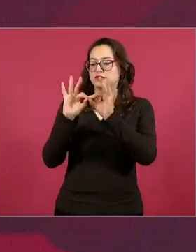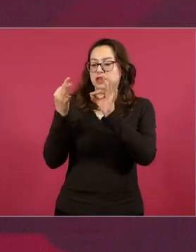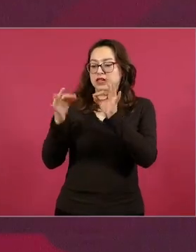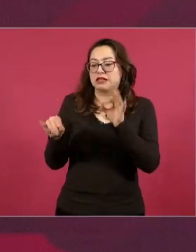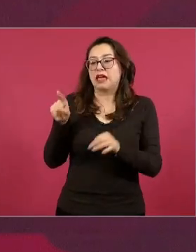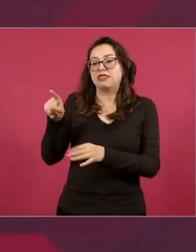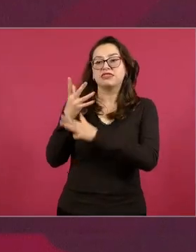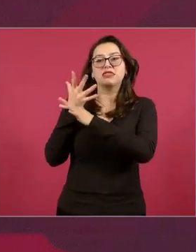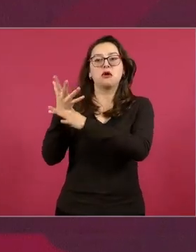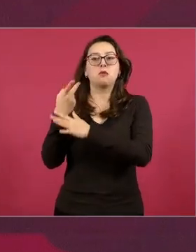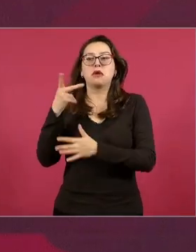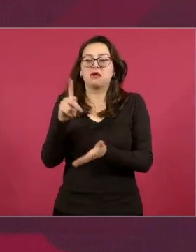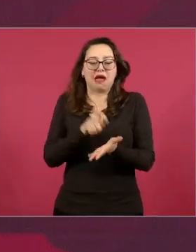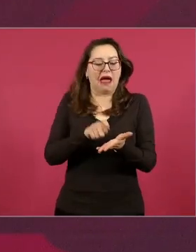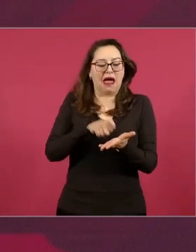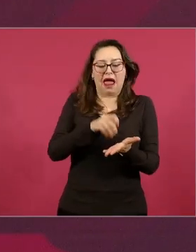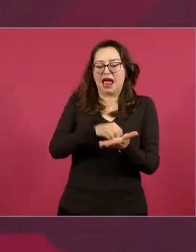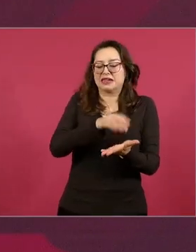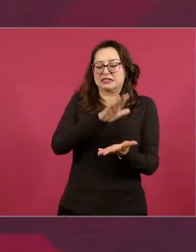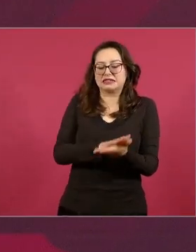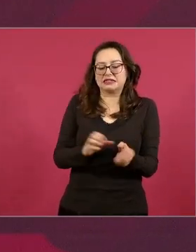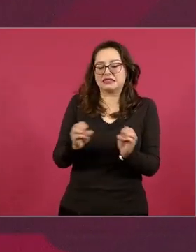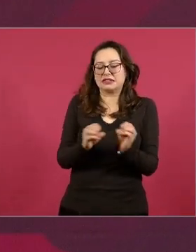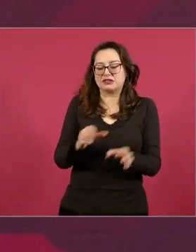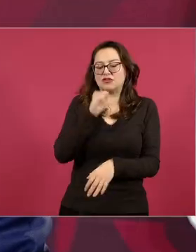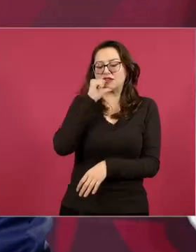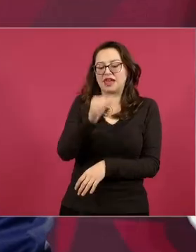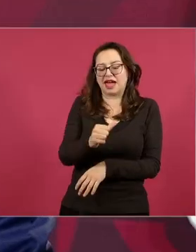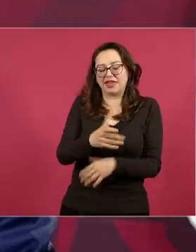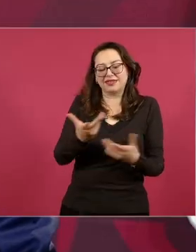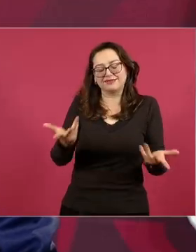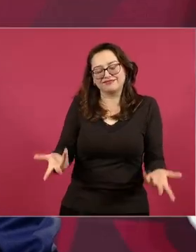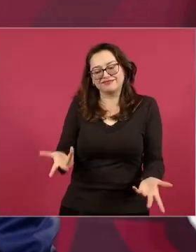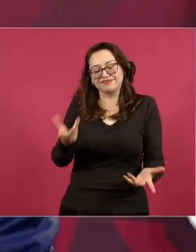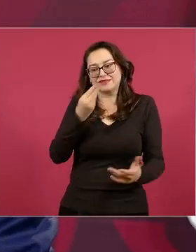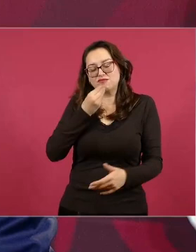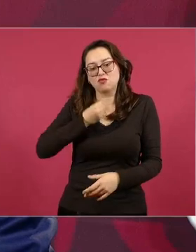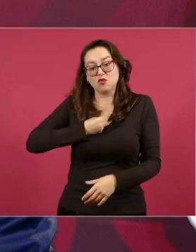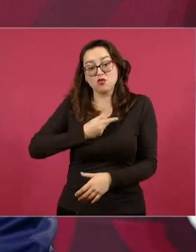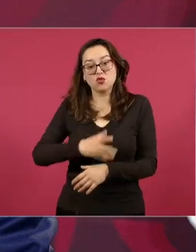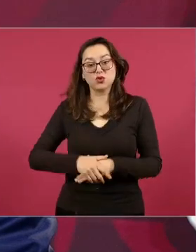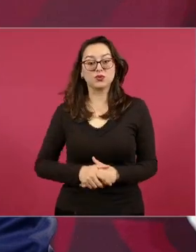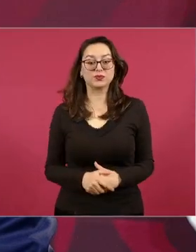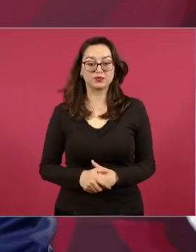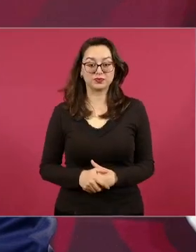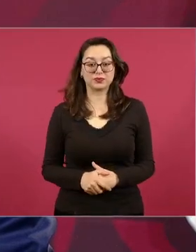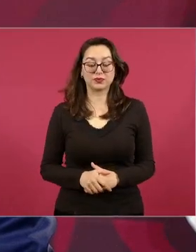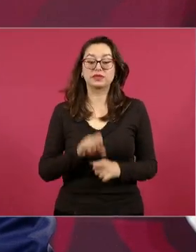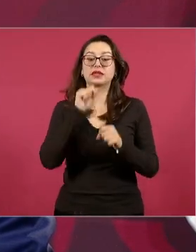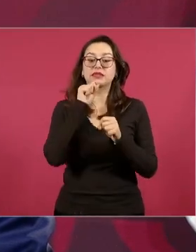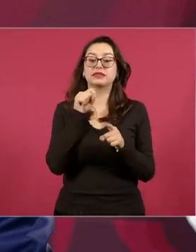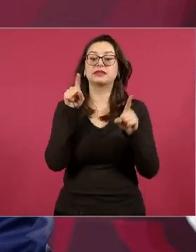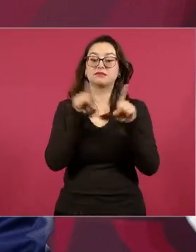que el enemigo nos arrebate lo que nos corresponde